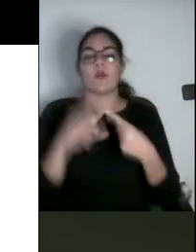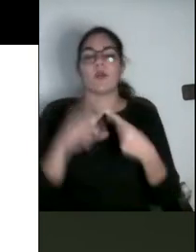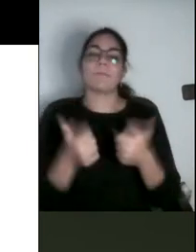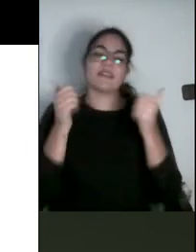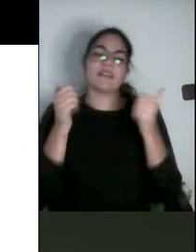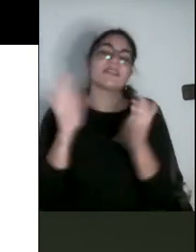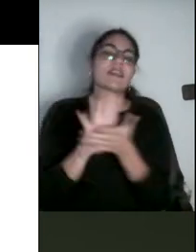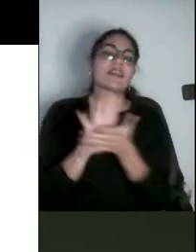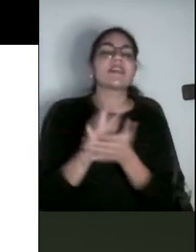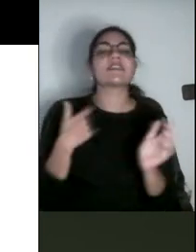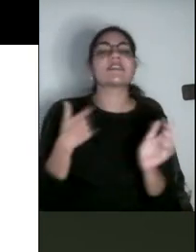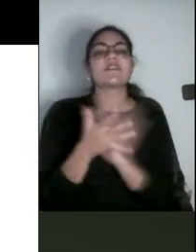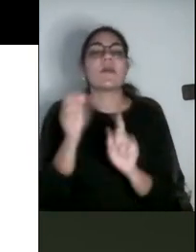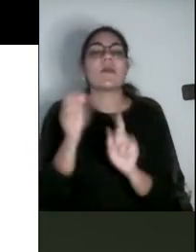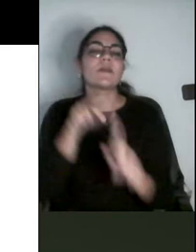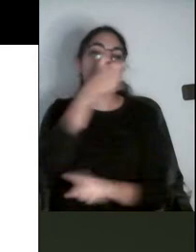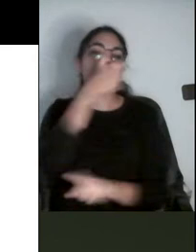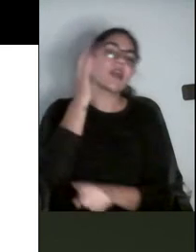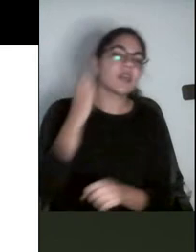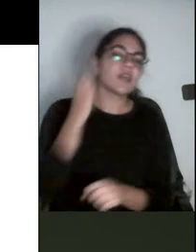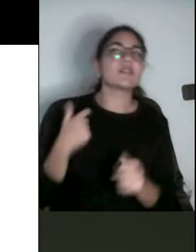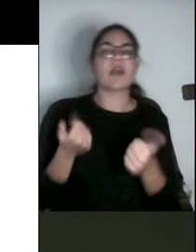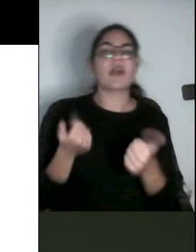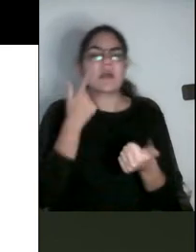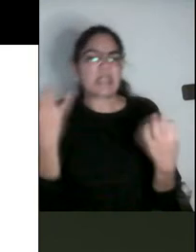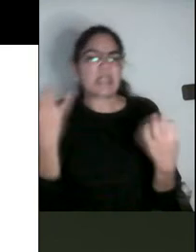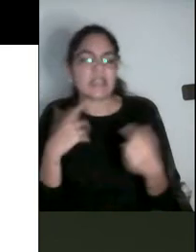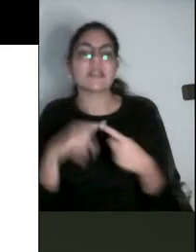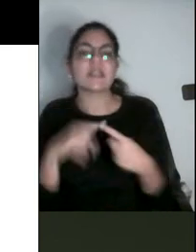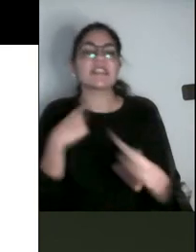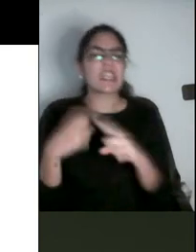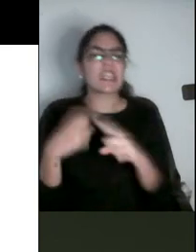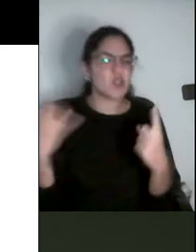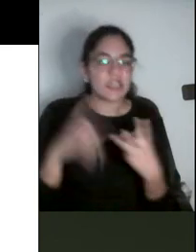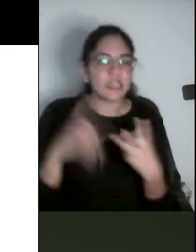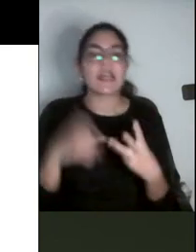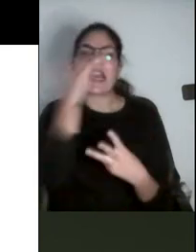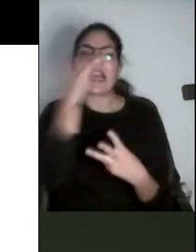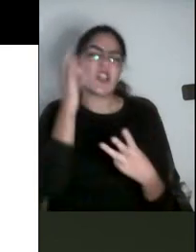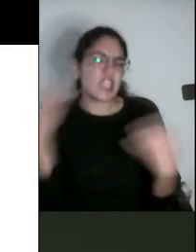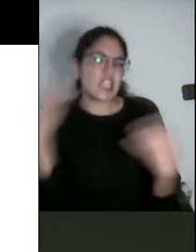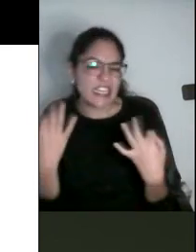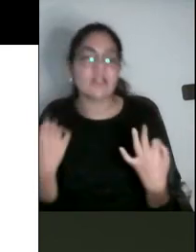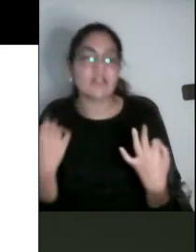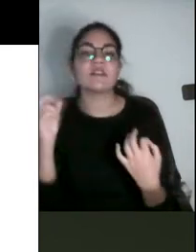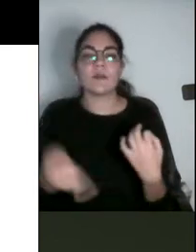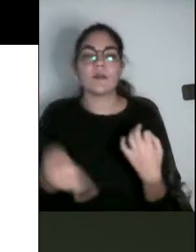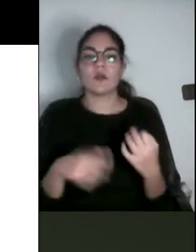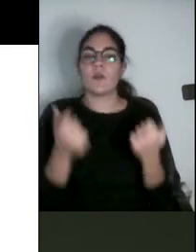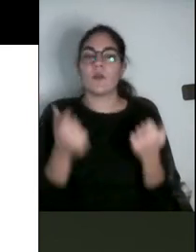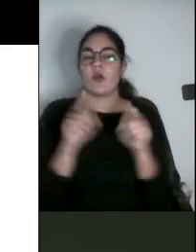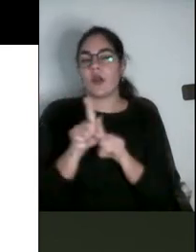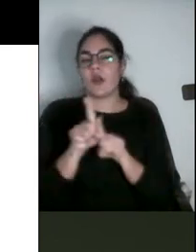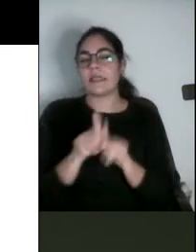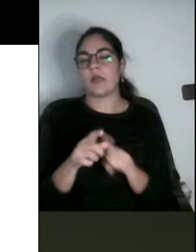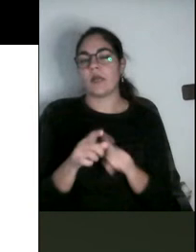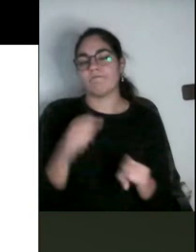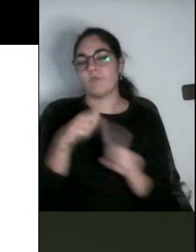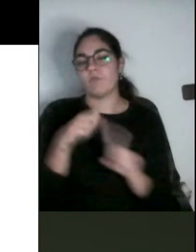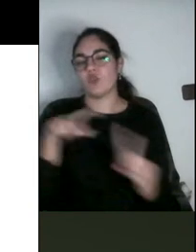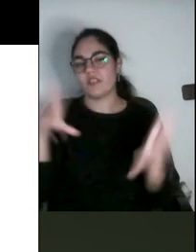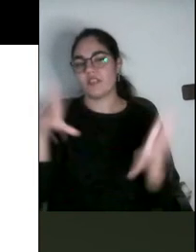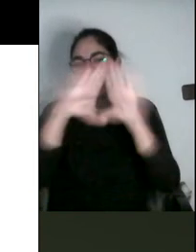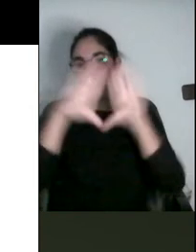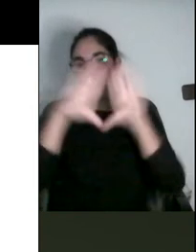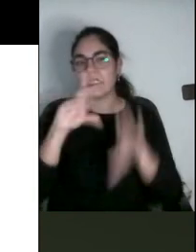se plantearon los conceptos de sexo, género, bibliografía, sobre todo desde una perspectiva crítica feminista, y, sobre